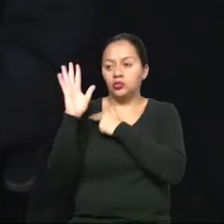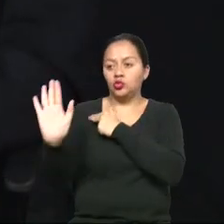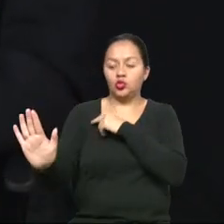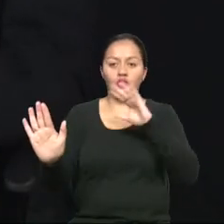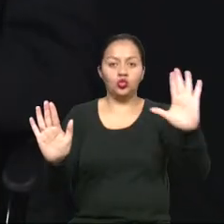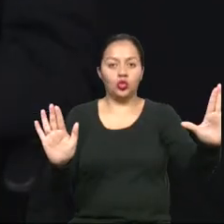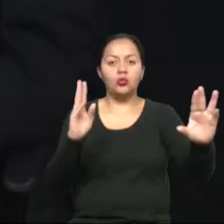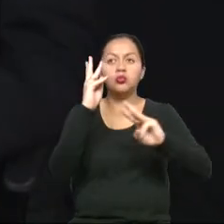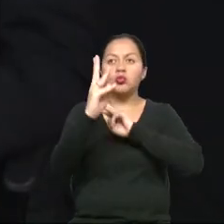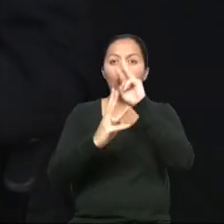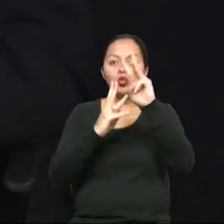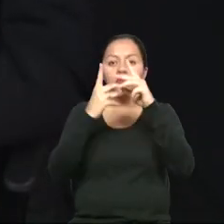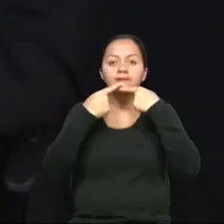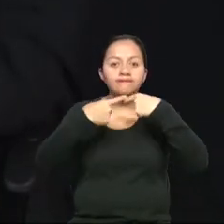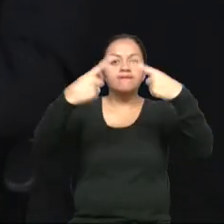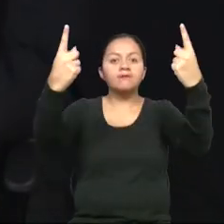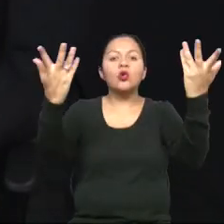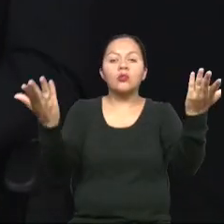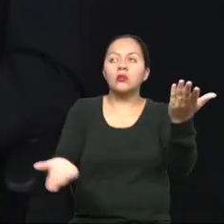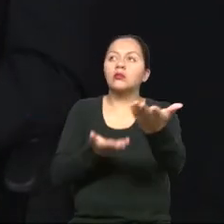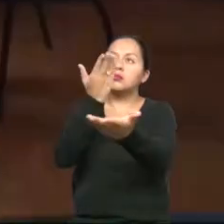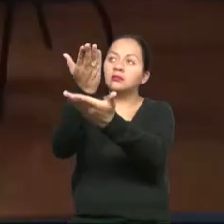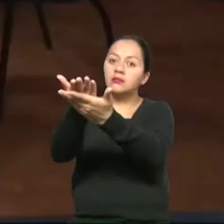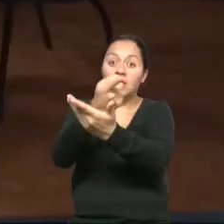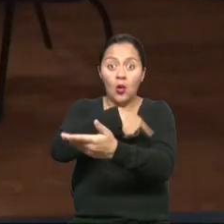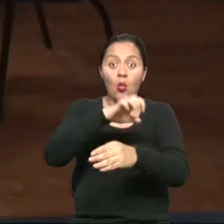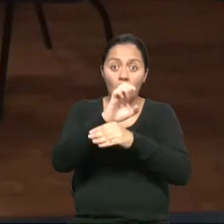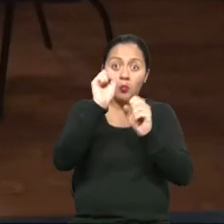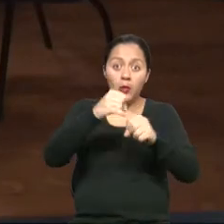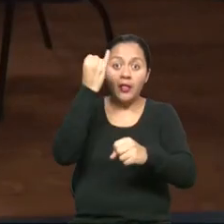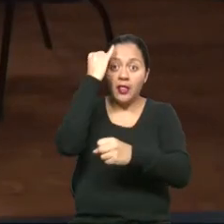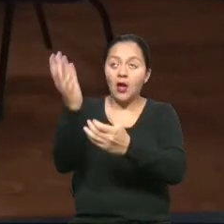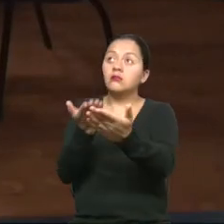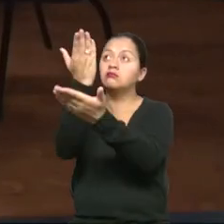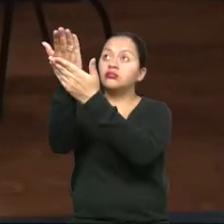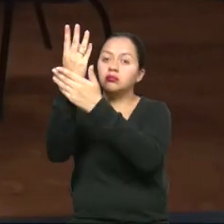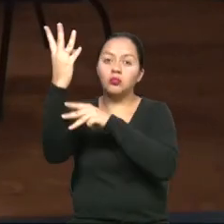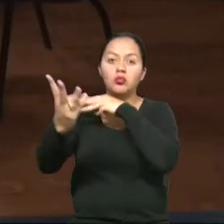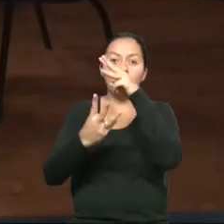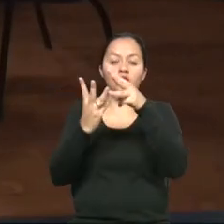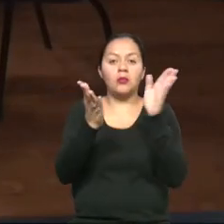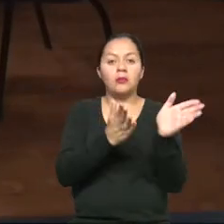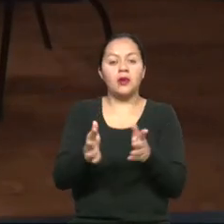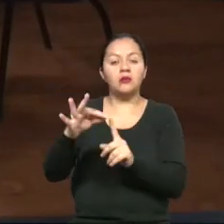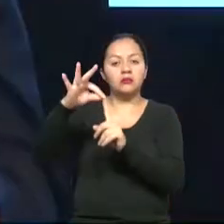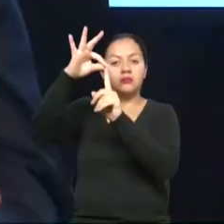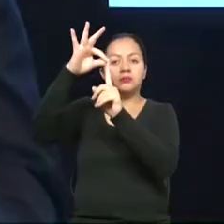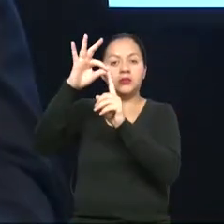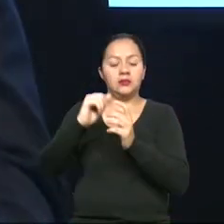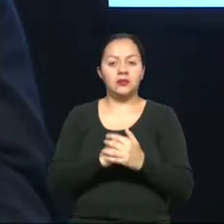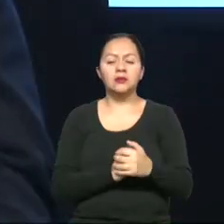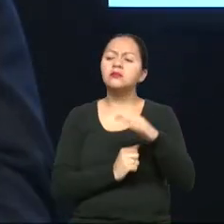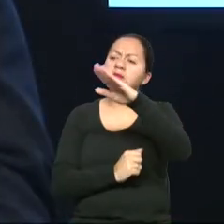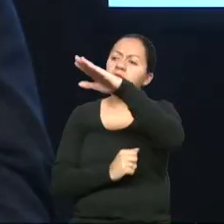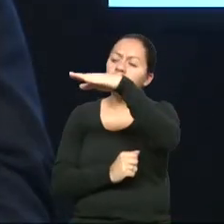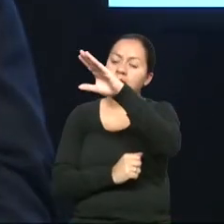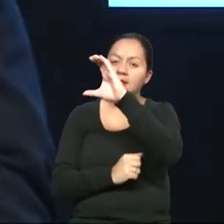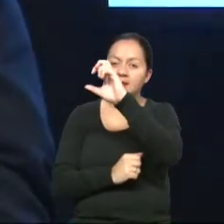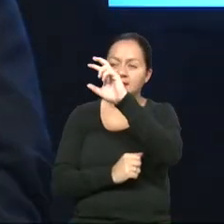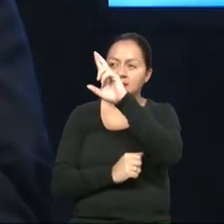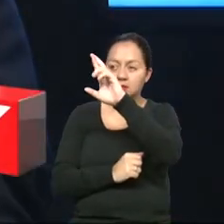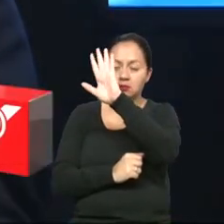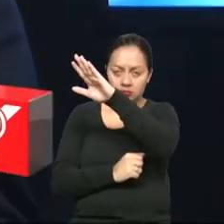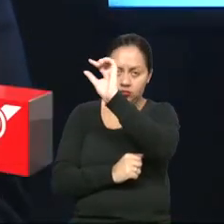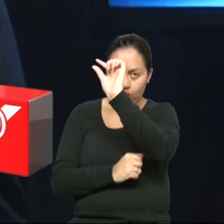que existe en el mundo, proponiendo al mundo también nuevas acciones, porque eso también se vuelve esencial. Pero César, en tu experiencia,